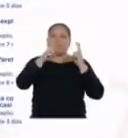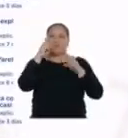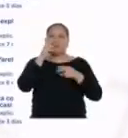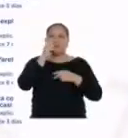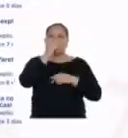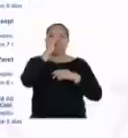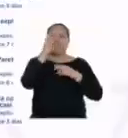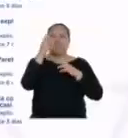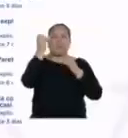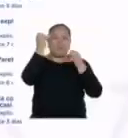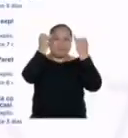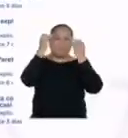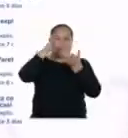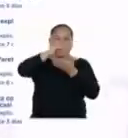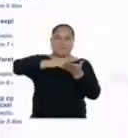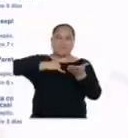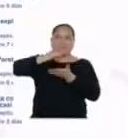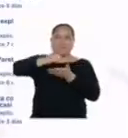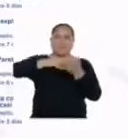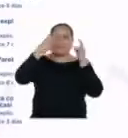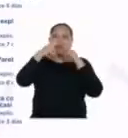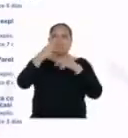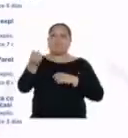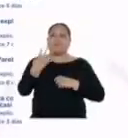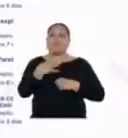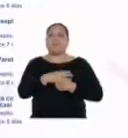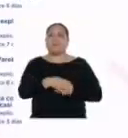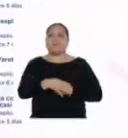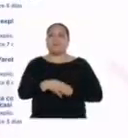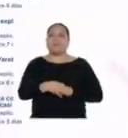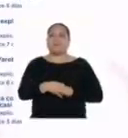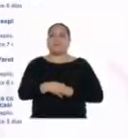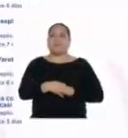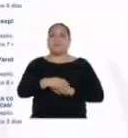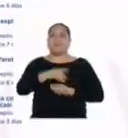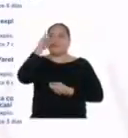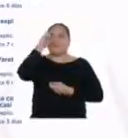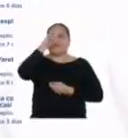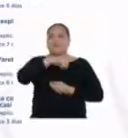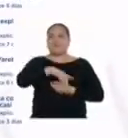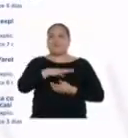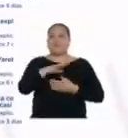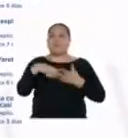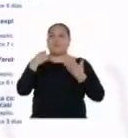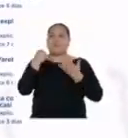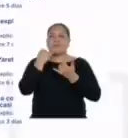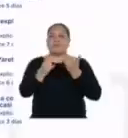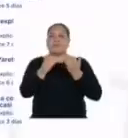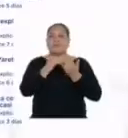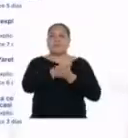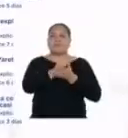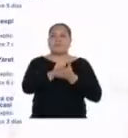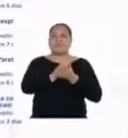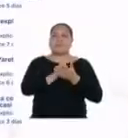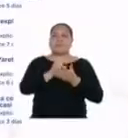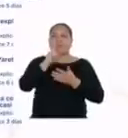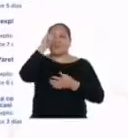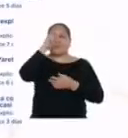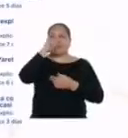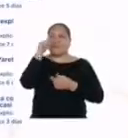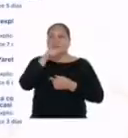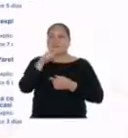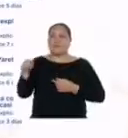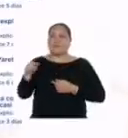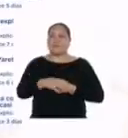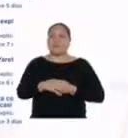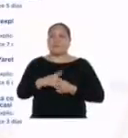algunos comentarios que acaban de llegar. Veamos qué nos dicen. Me está costando mucho en poder terminarlo. Está muy difícil